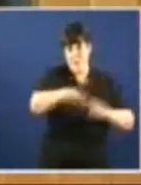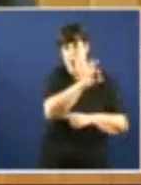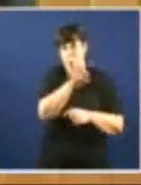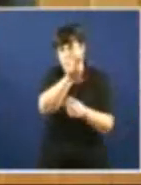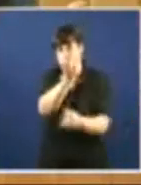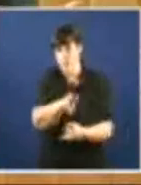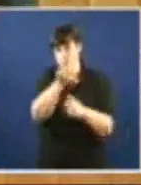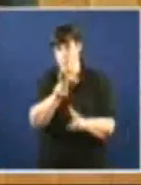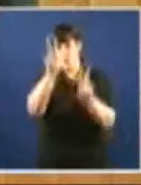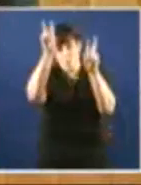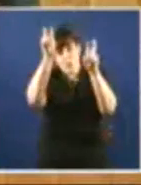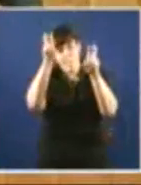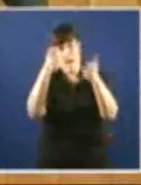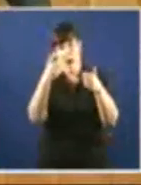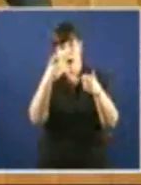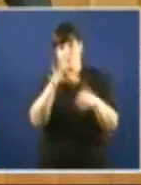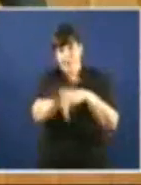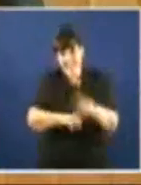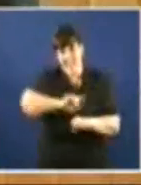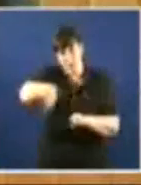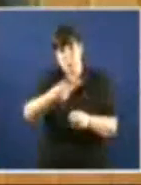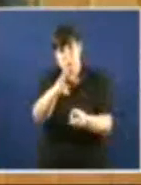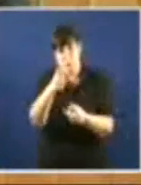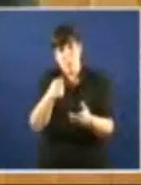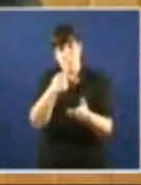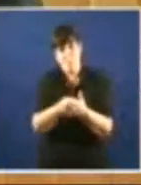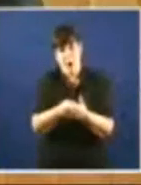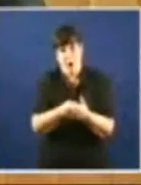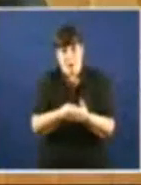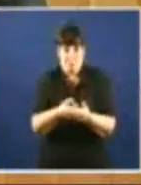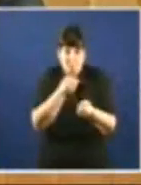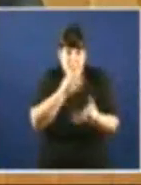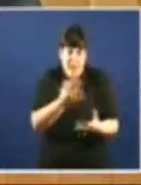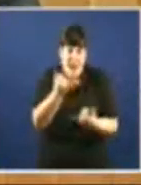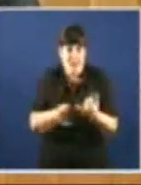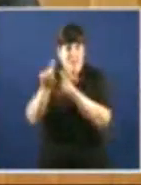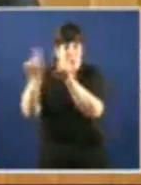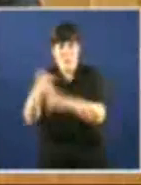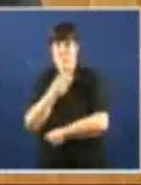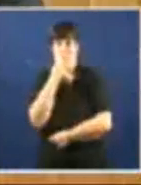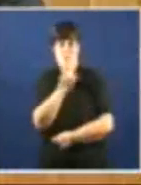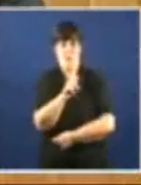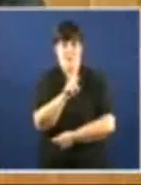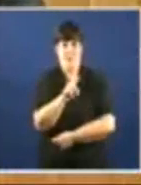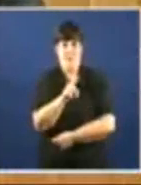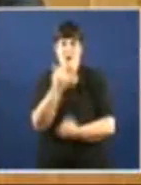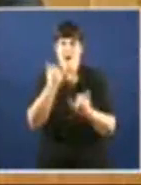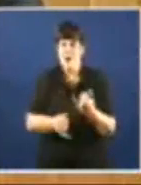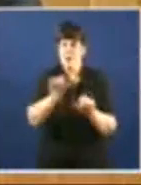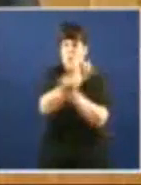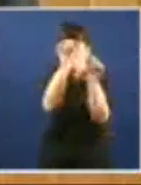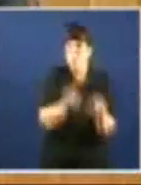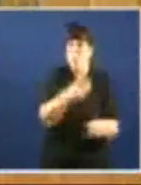naturais extraídos Non sería negocio Polo tanto non lle se interesaría Neste modelo só hai negocio Se uns, as multinacionais